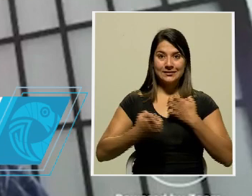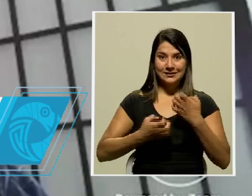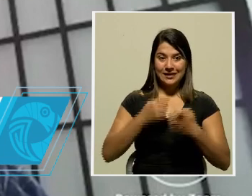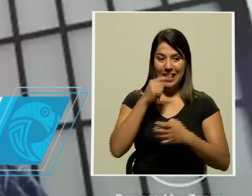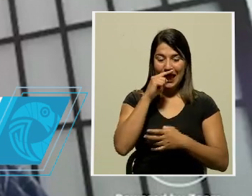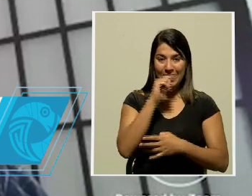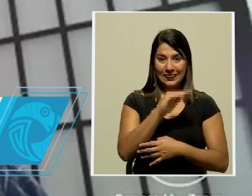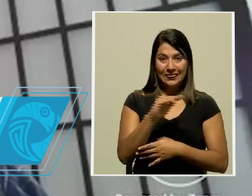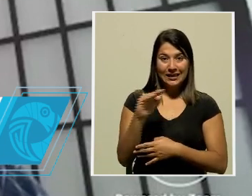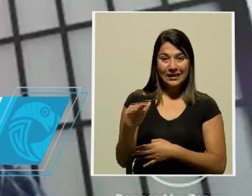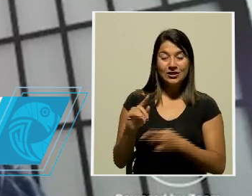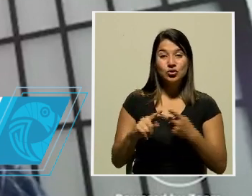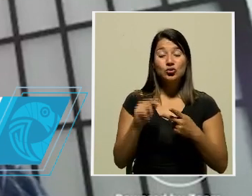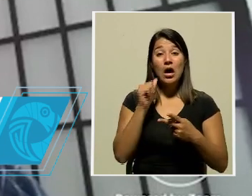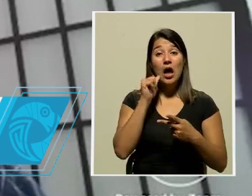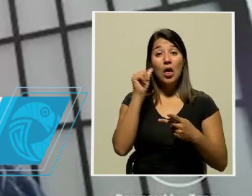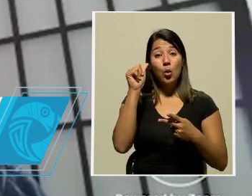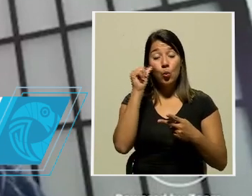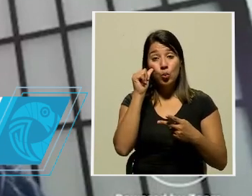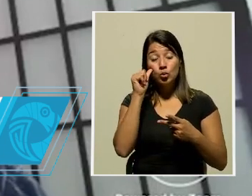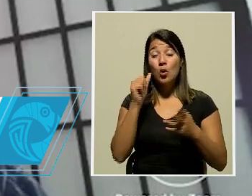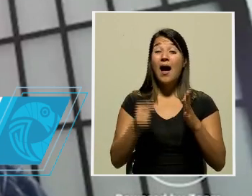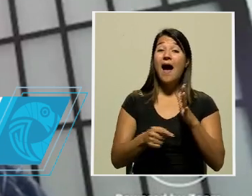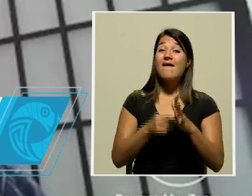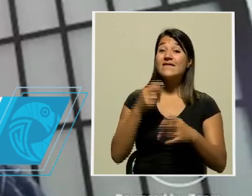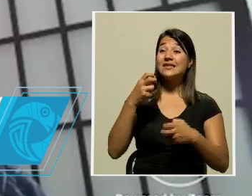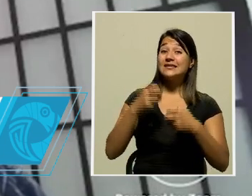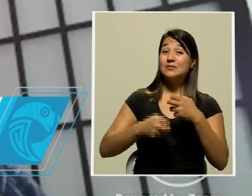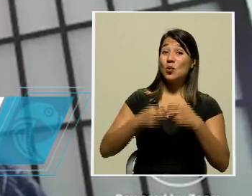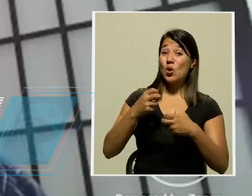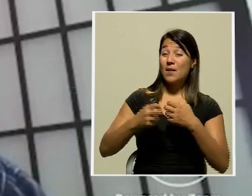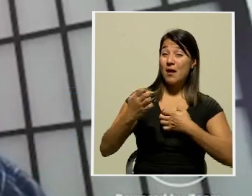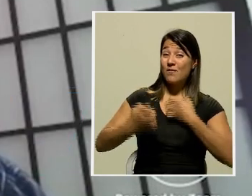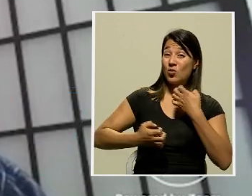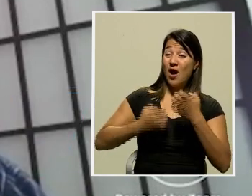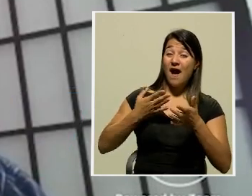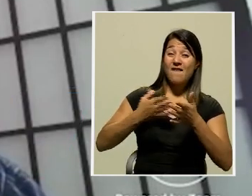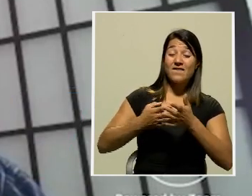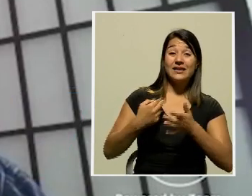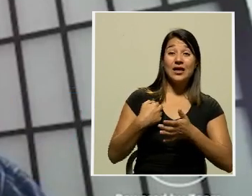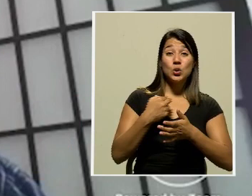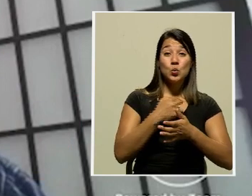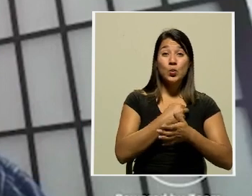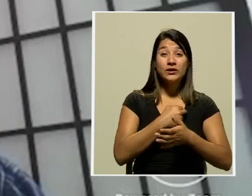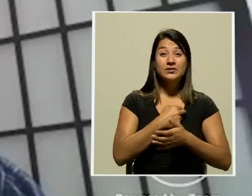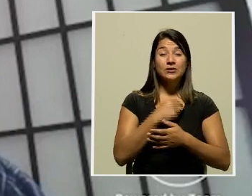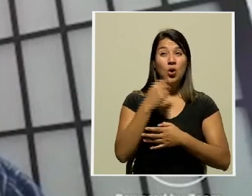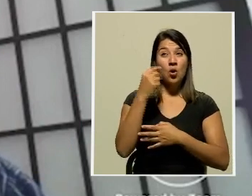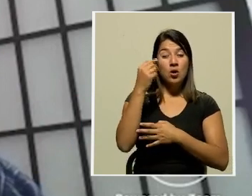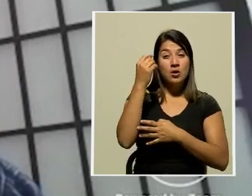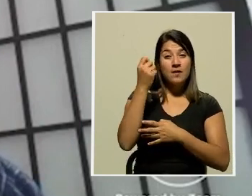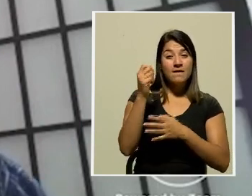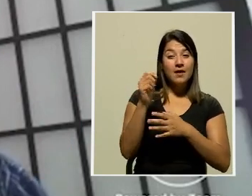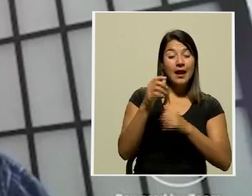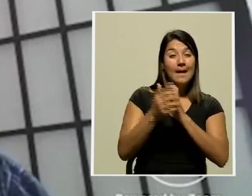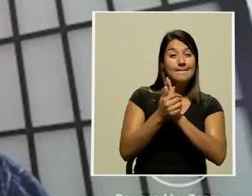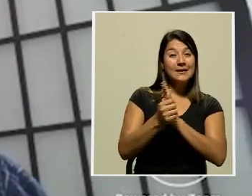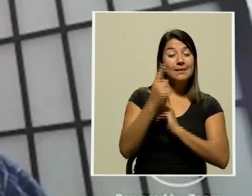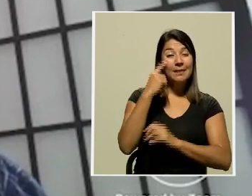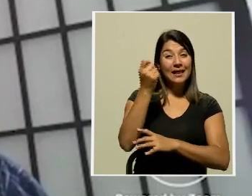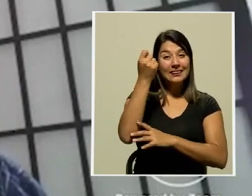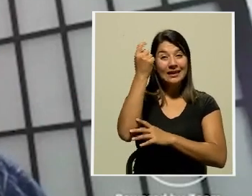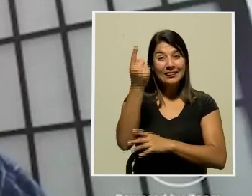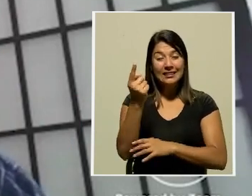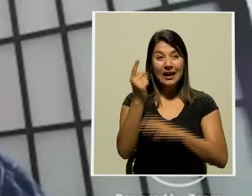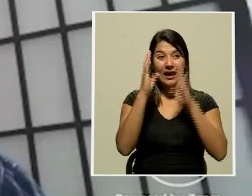adultos los problemas emocionales nos van a afectar a nivel cognitivo, a nivel de concentración, a nivel de desempeño, de conducta, y